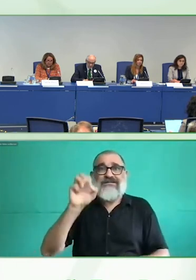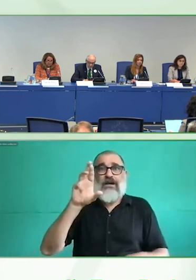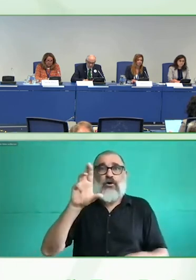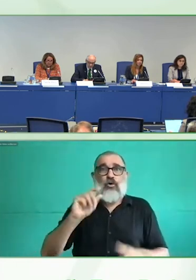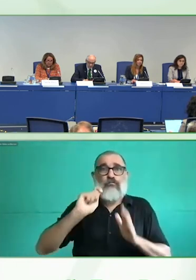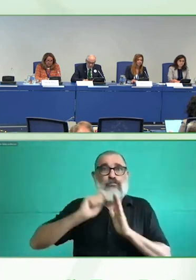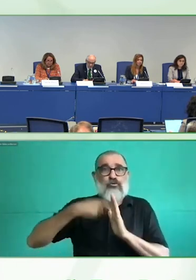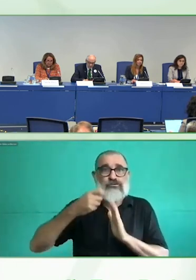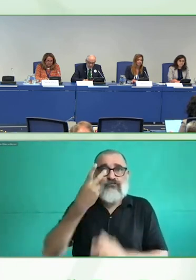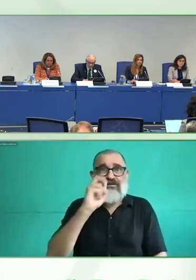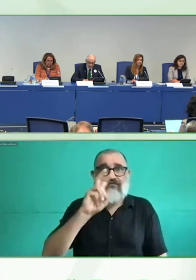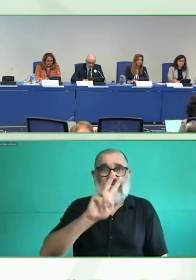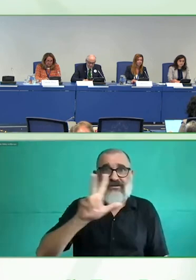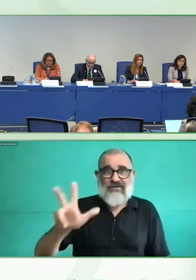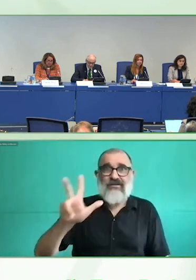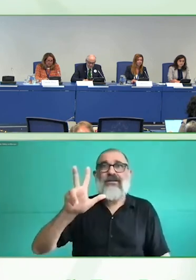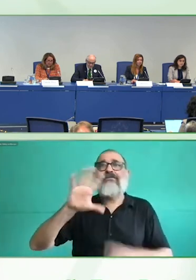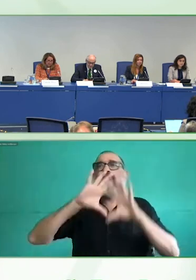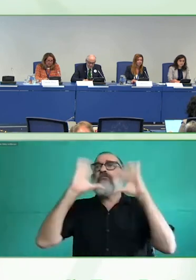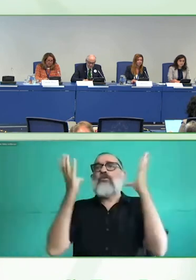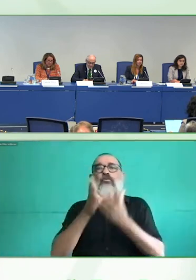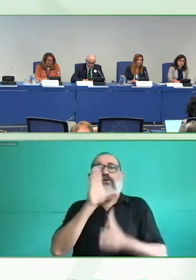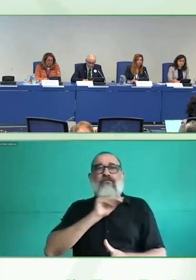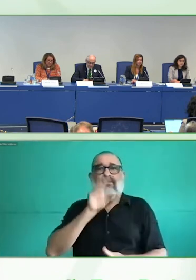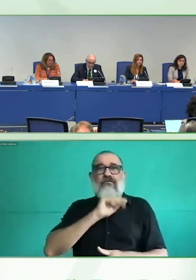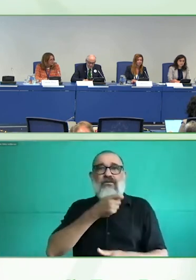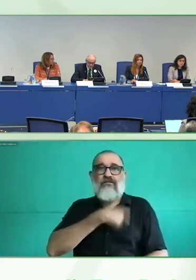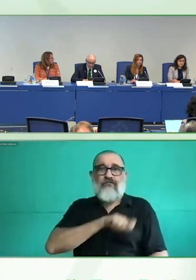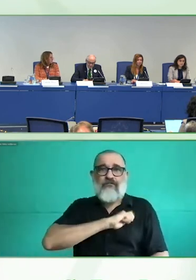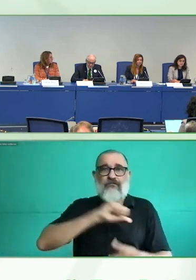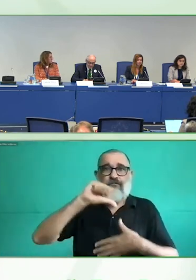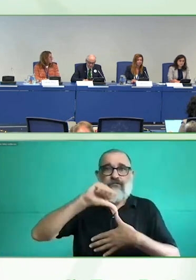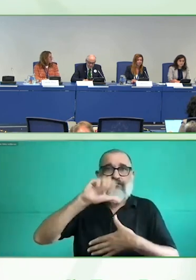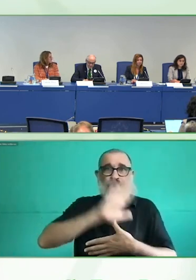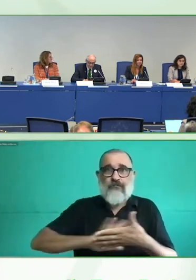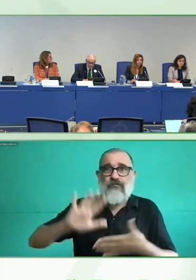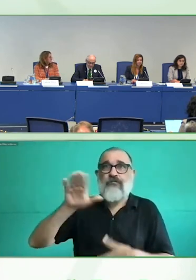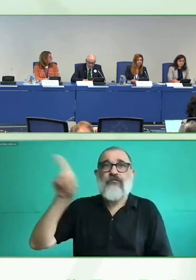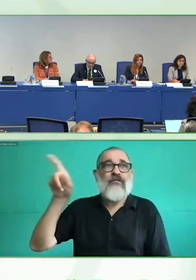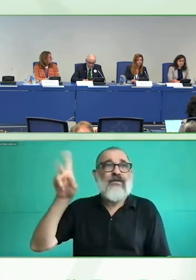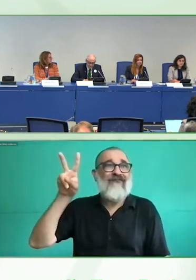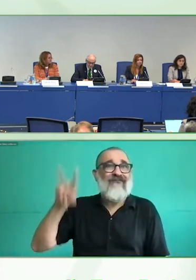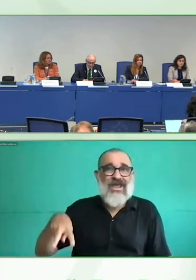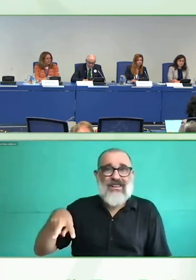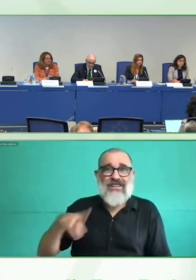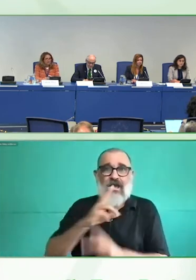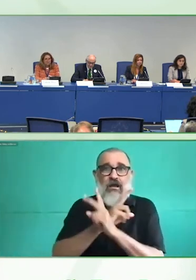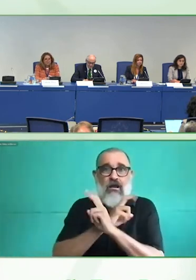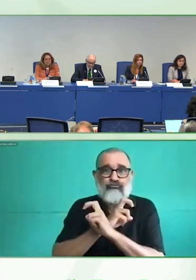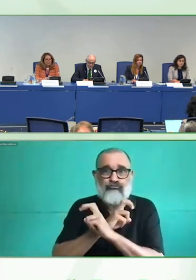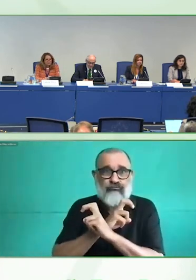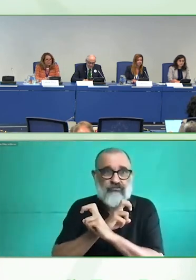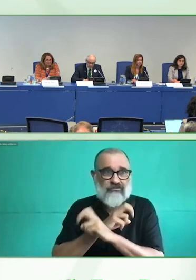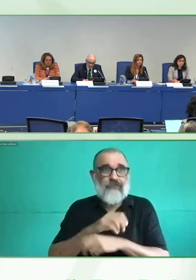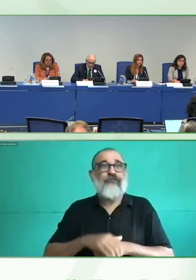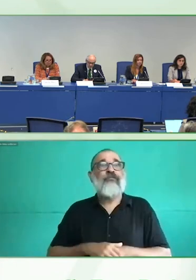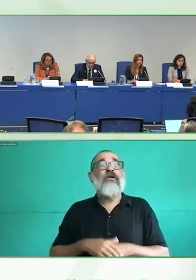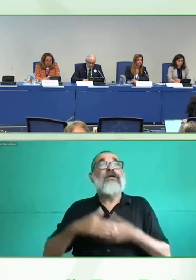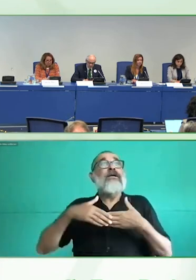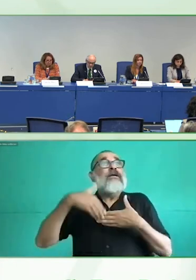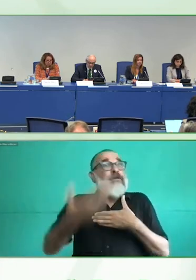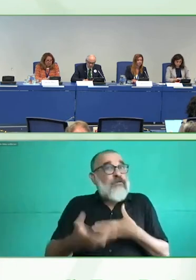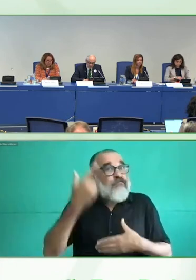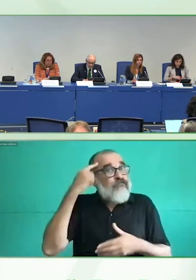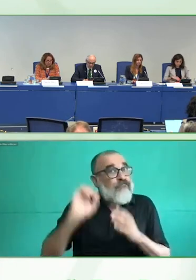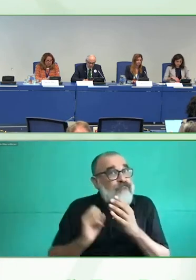Project y Fundación Descúbreme, con el fin de reproducir y seguir difundiendo la misión del proyecto en América Latina